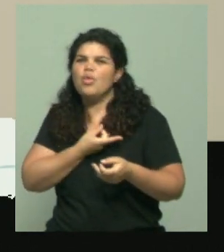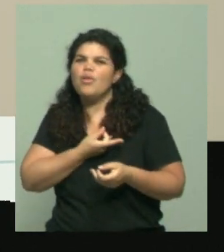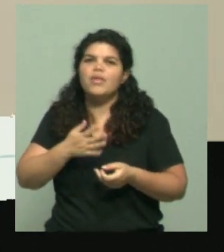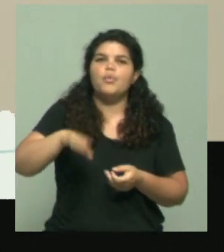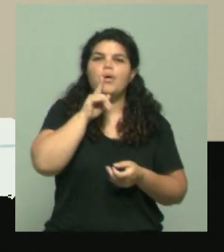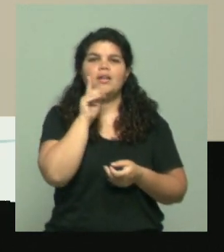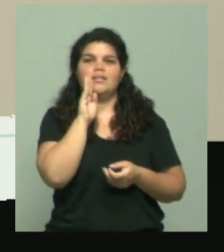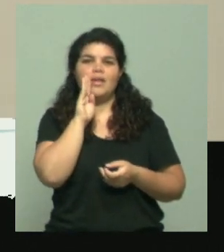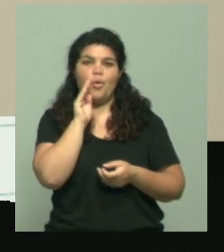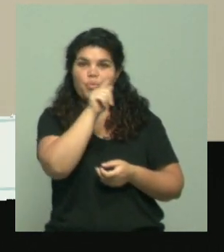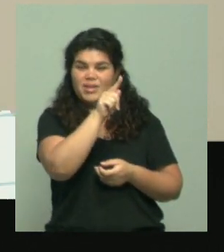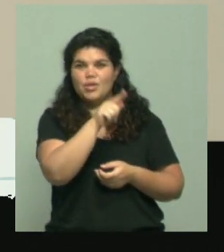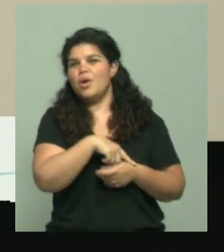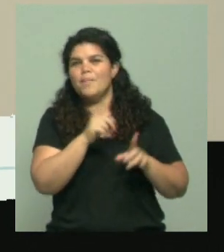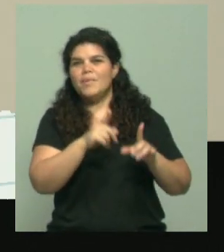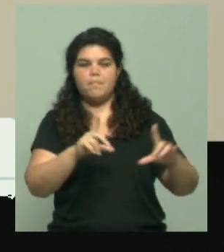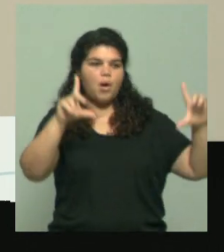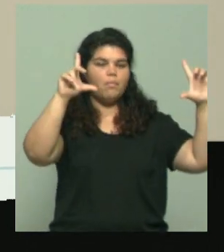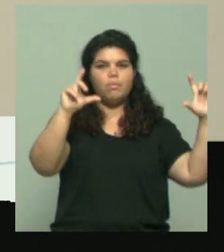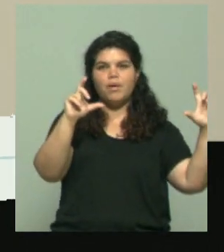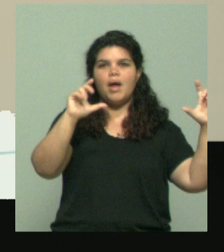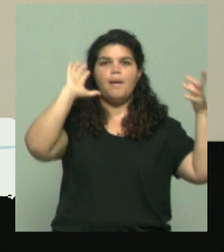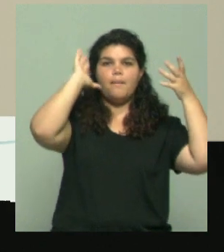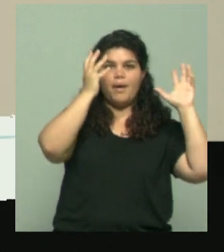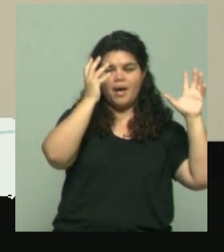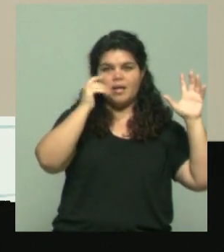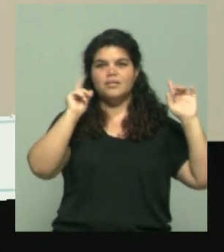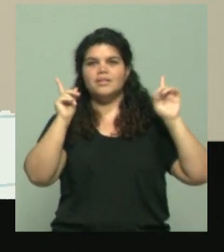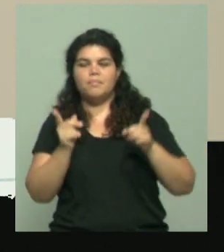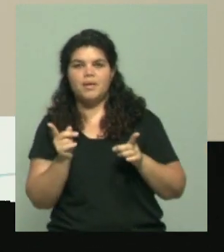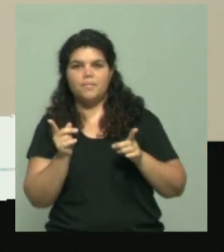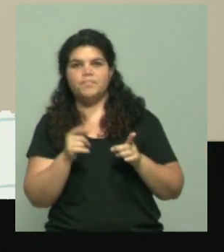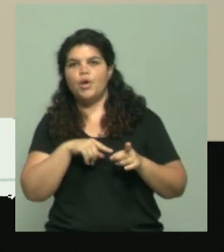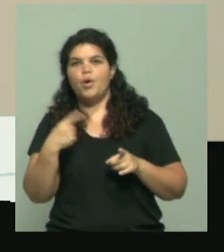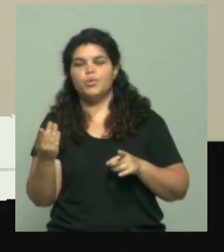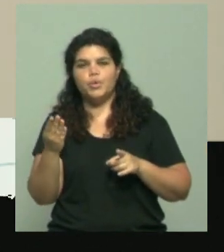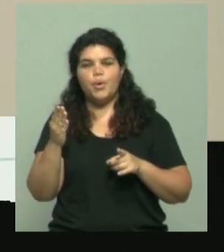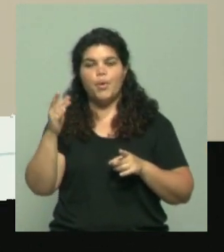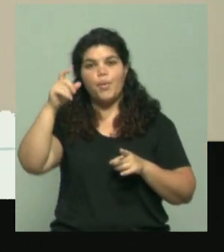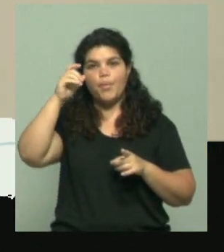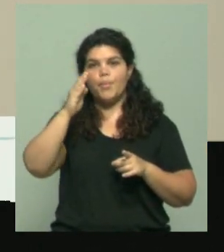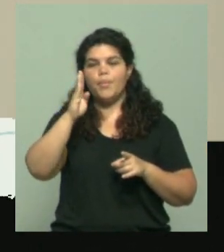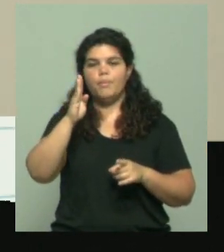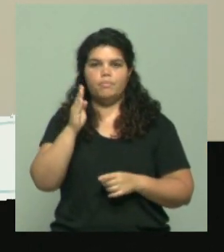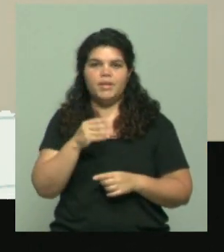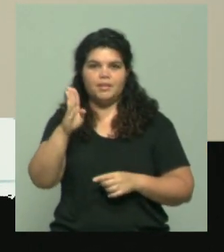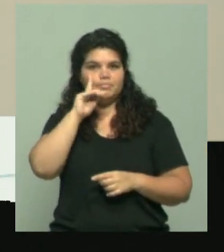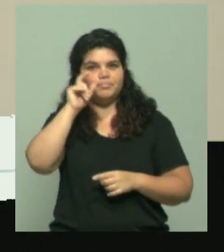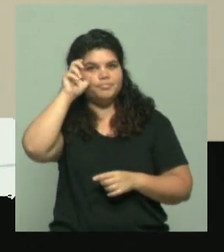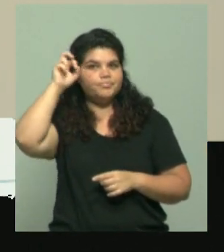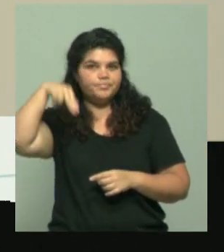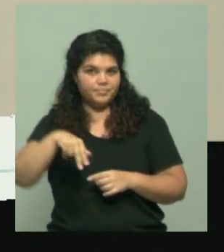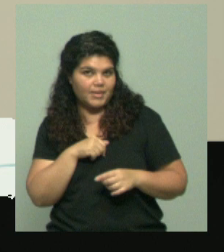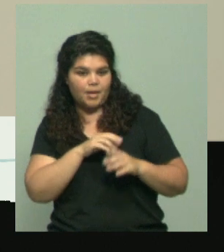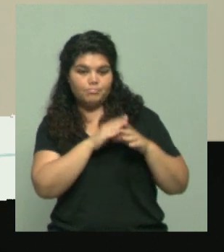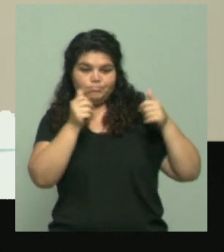anhelada foto de Javier Milay con Biden. Tiene los nexos y las vinculaciones. Hay que ver